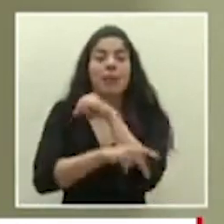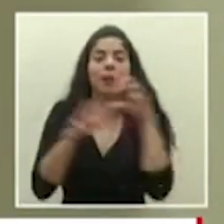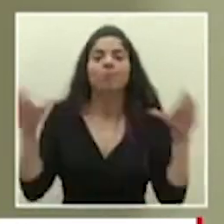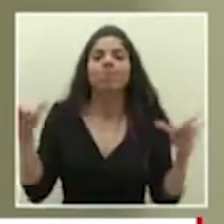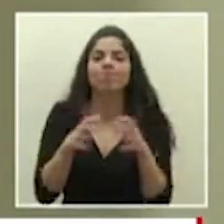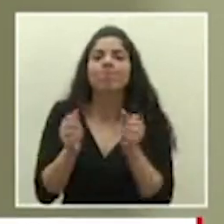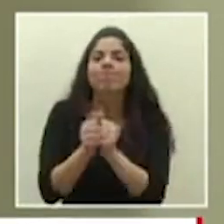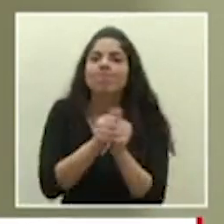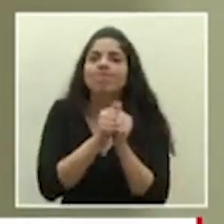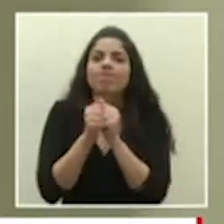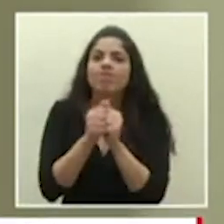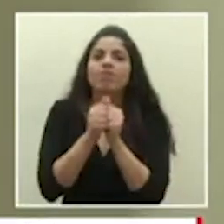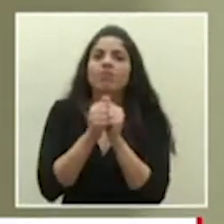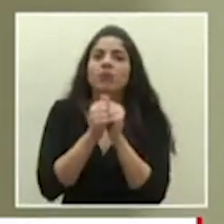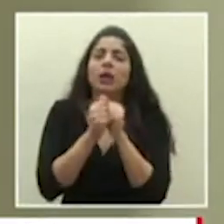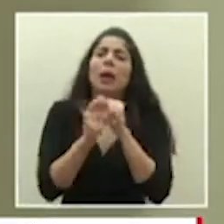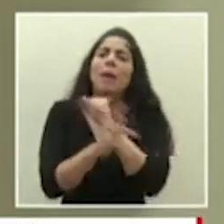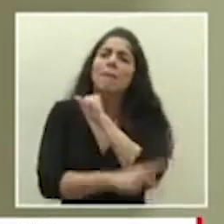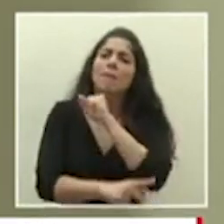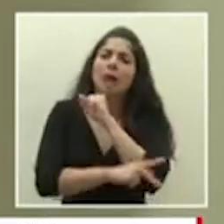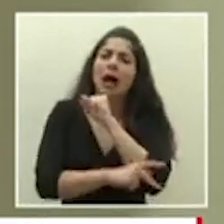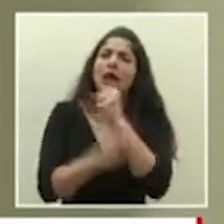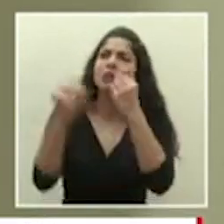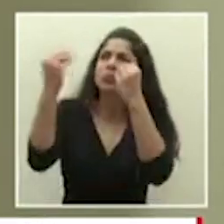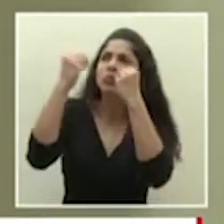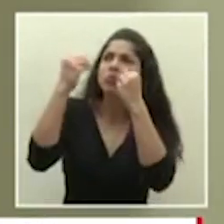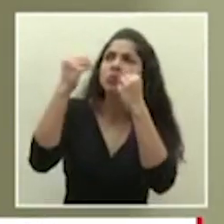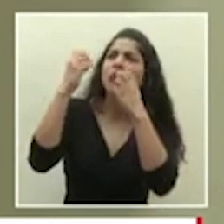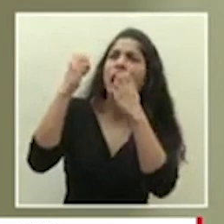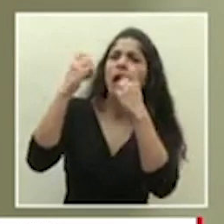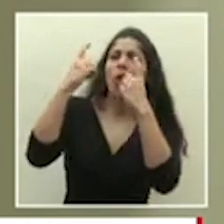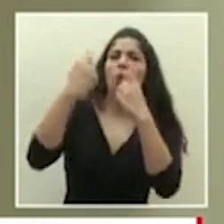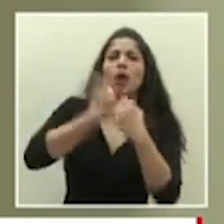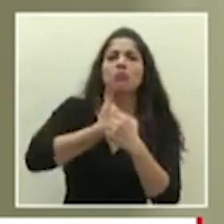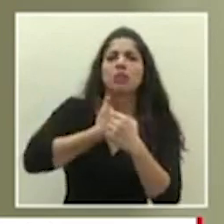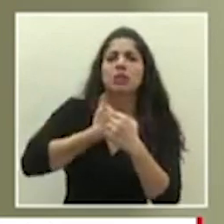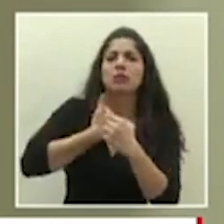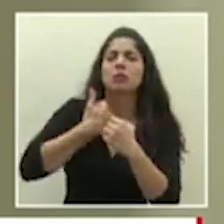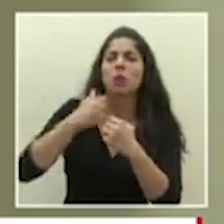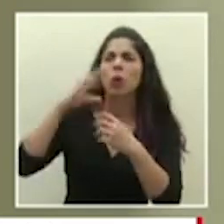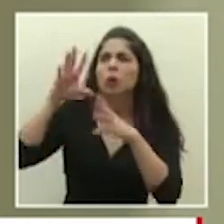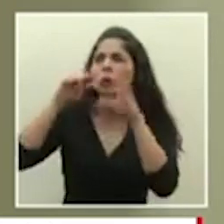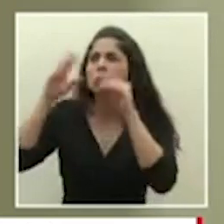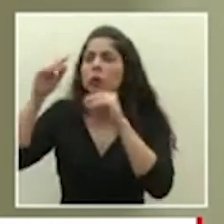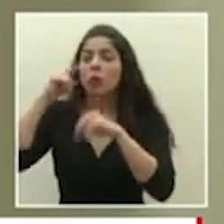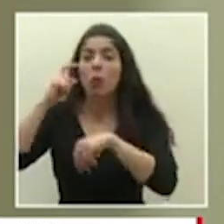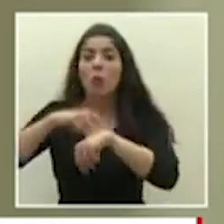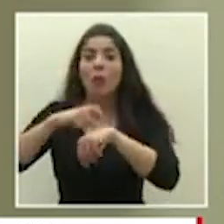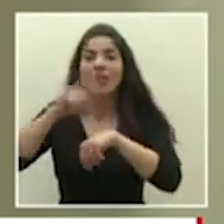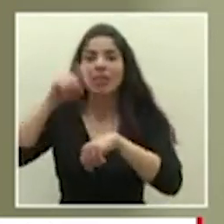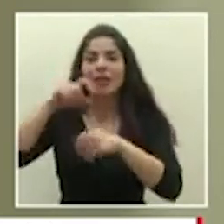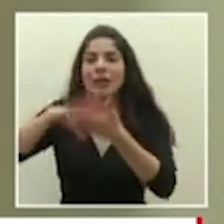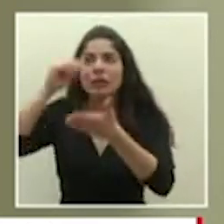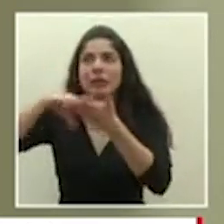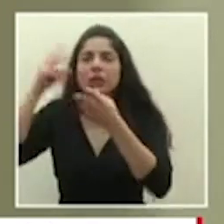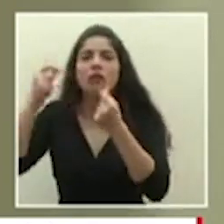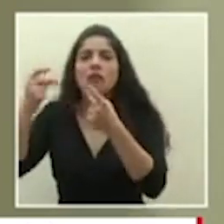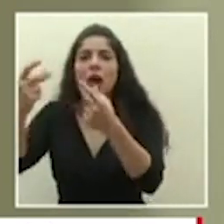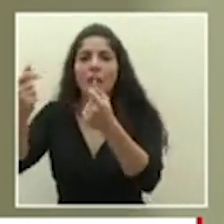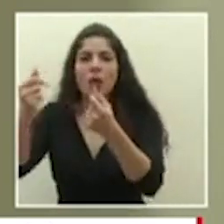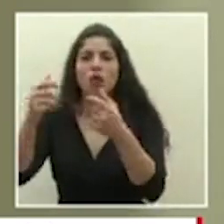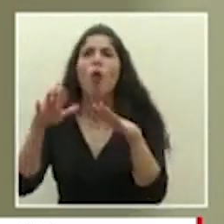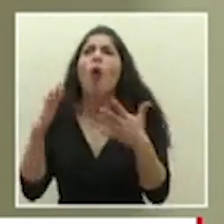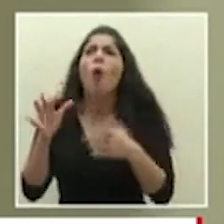y es un país que se educa se auto educa en momentos que hay que aprender rápidamente cómo